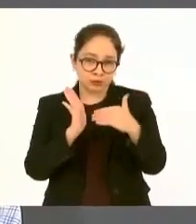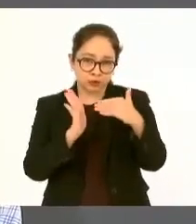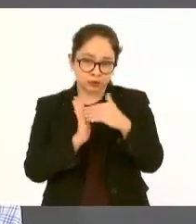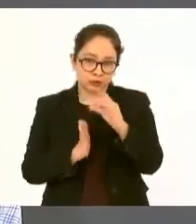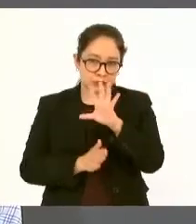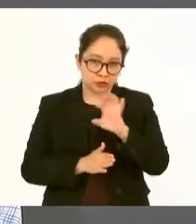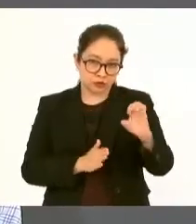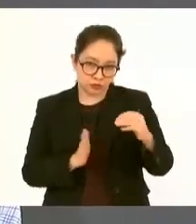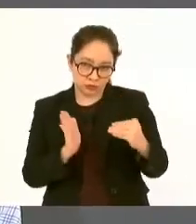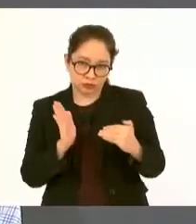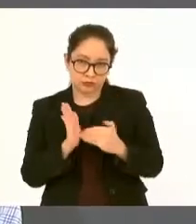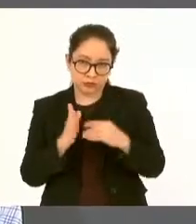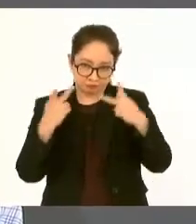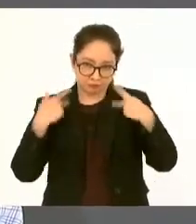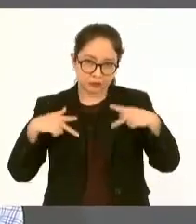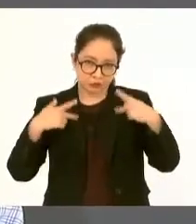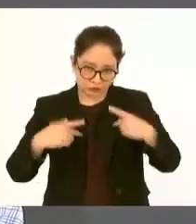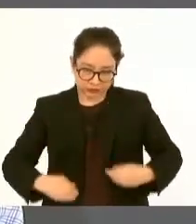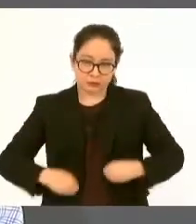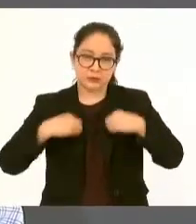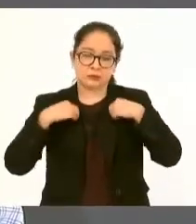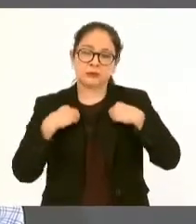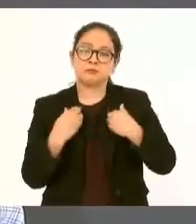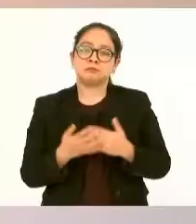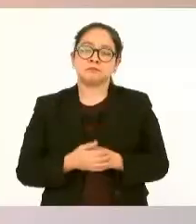habitantes.